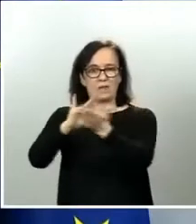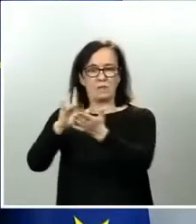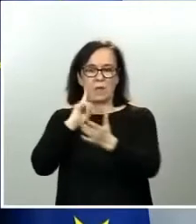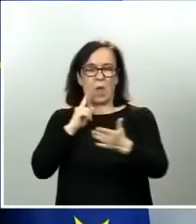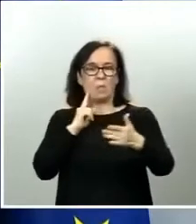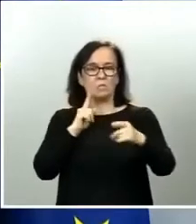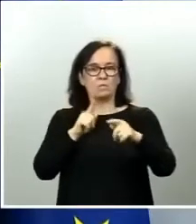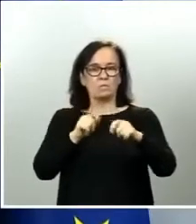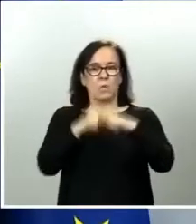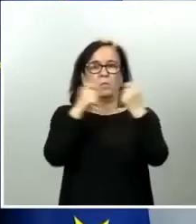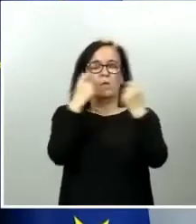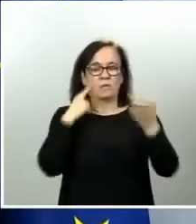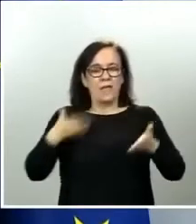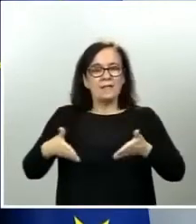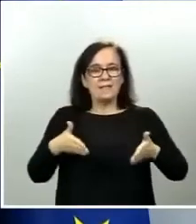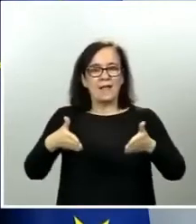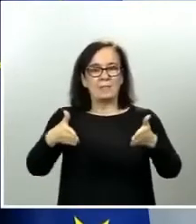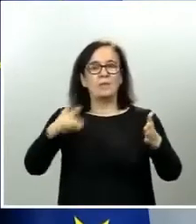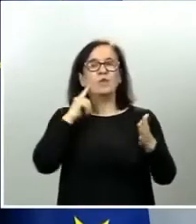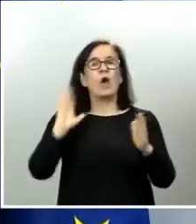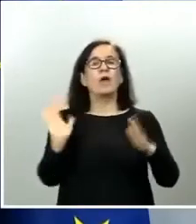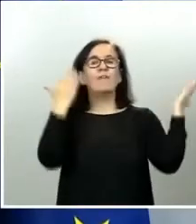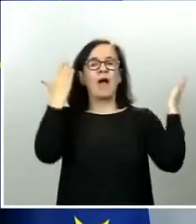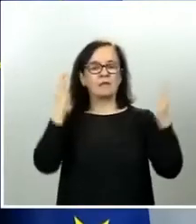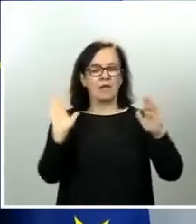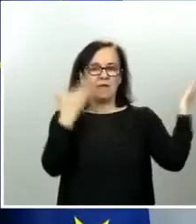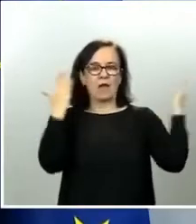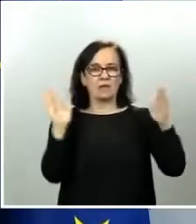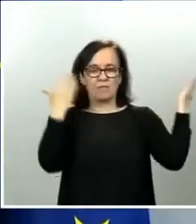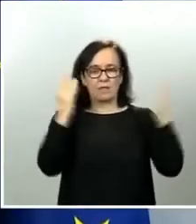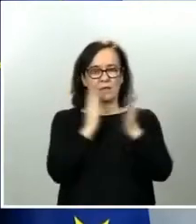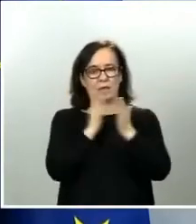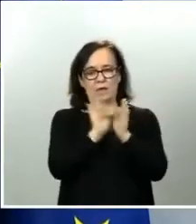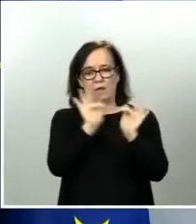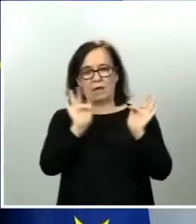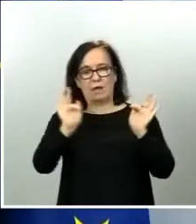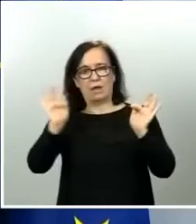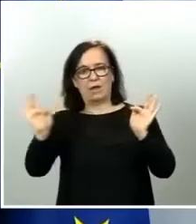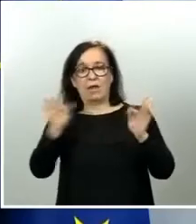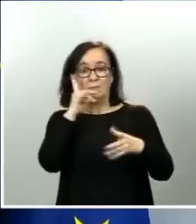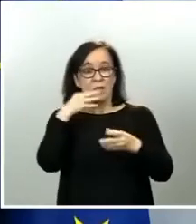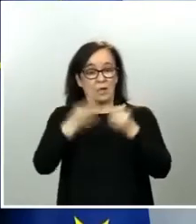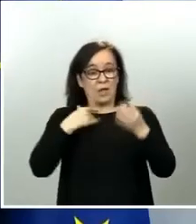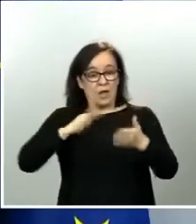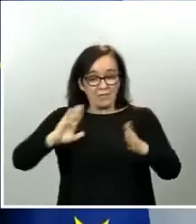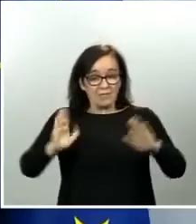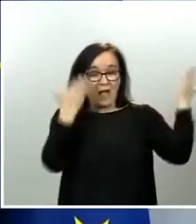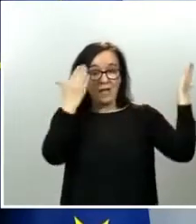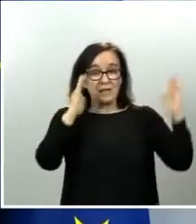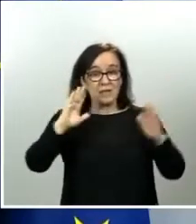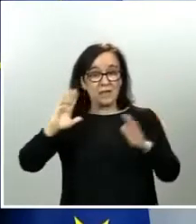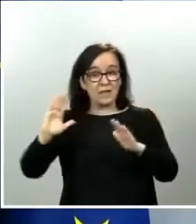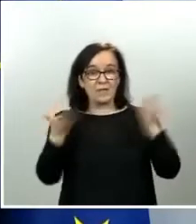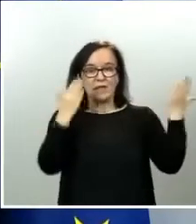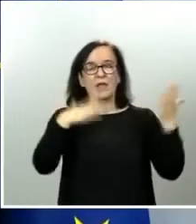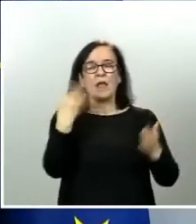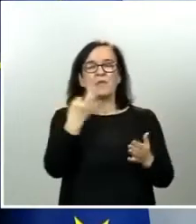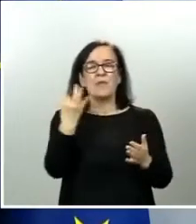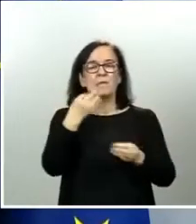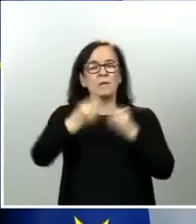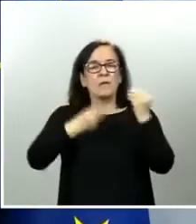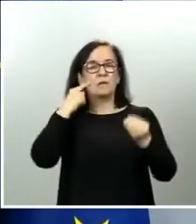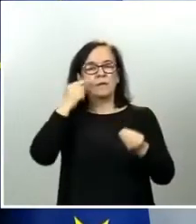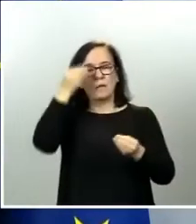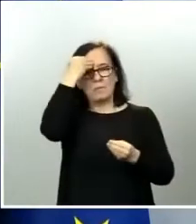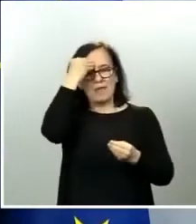el camino de una fase a otra fase. Para poder pasar de una fase a otra fase, tenemos que tener presente algo